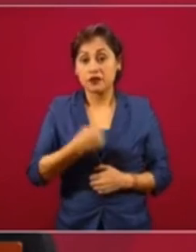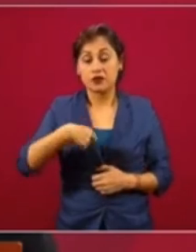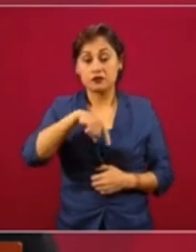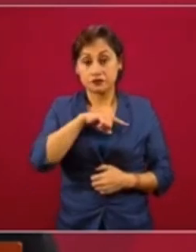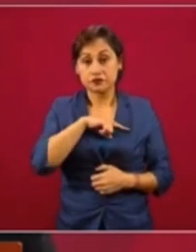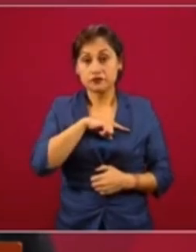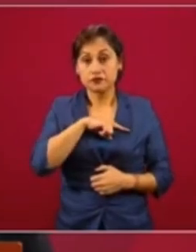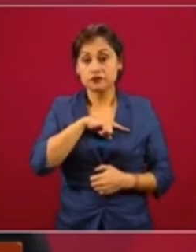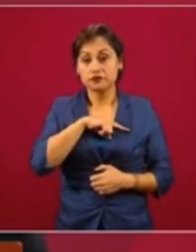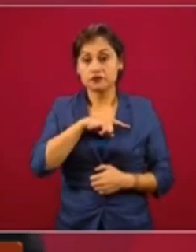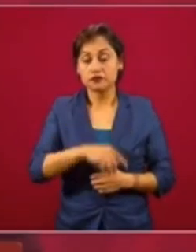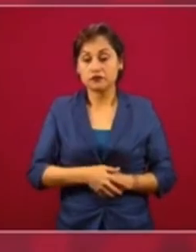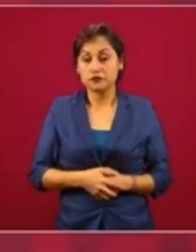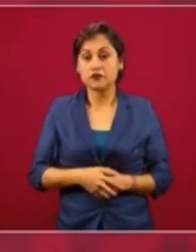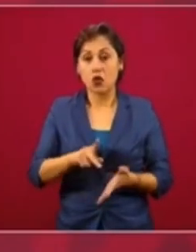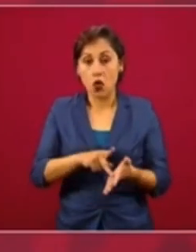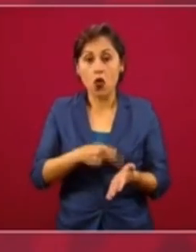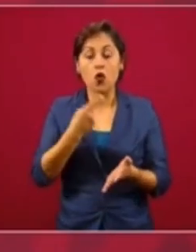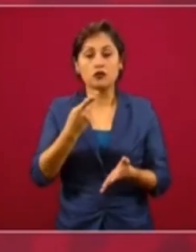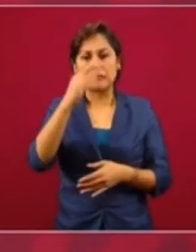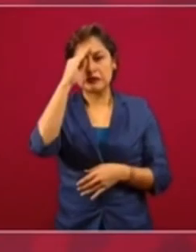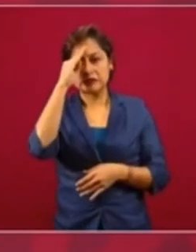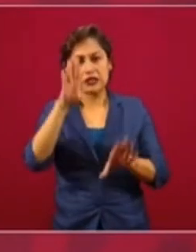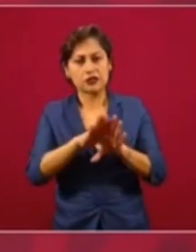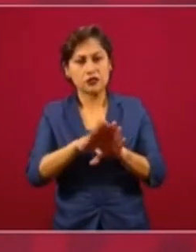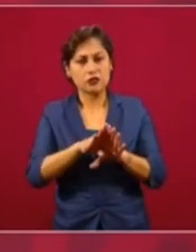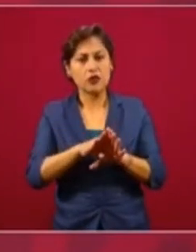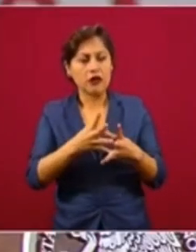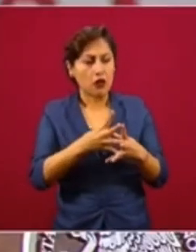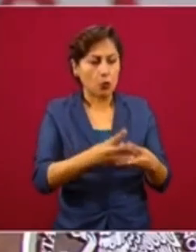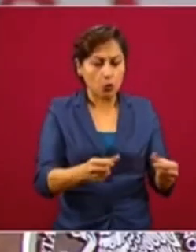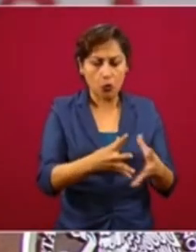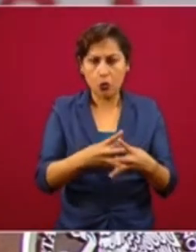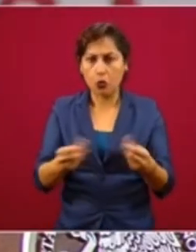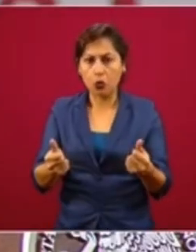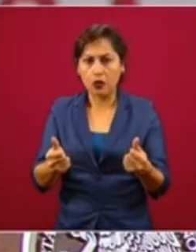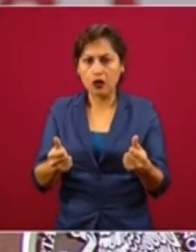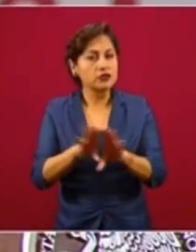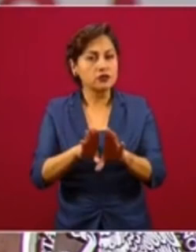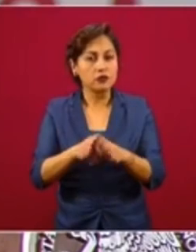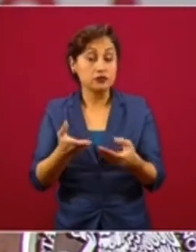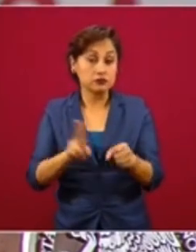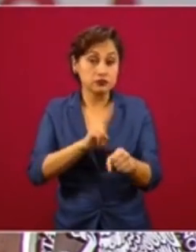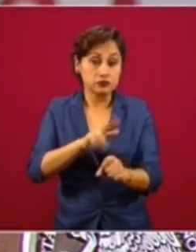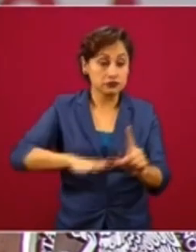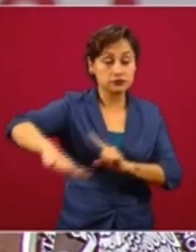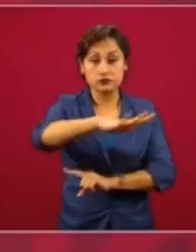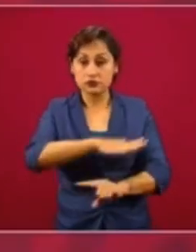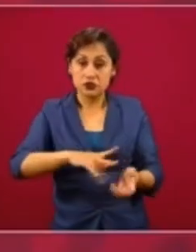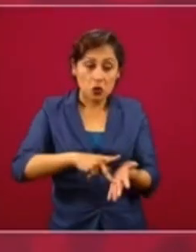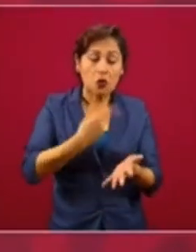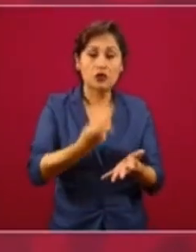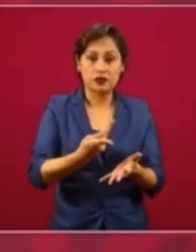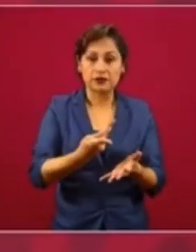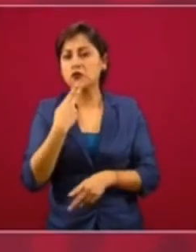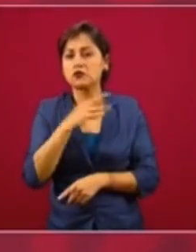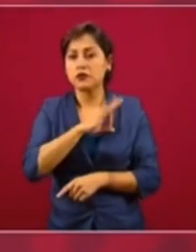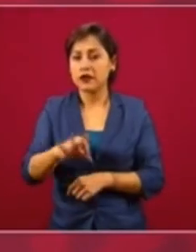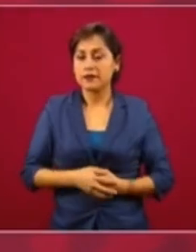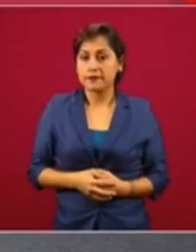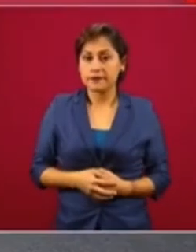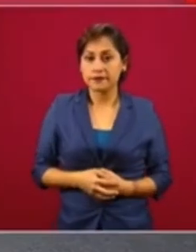agotadas. Y esto es medio ambiente. Y dejar este recurso hacia adelante.